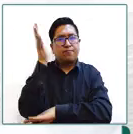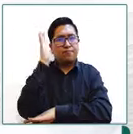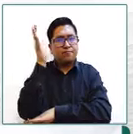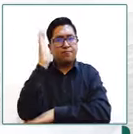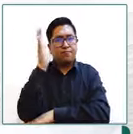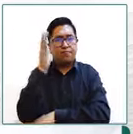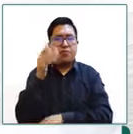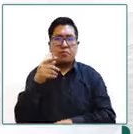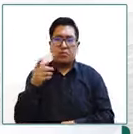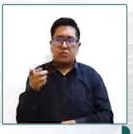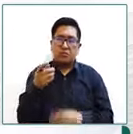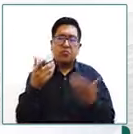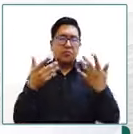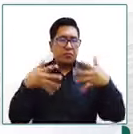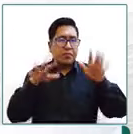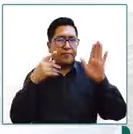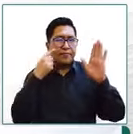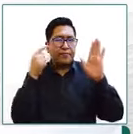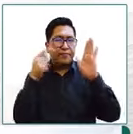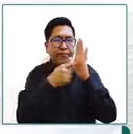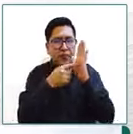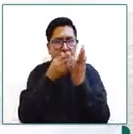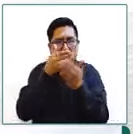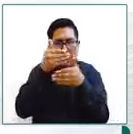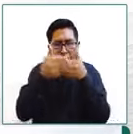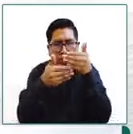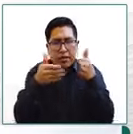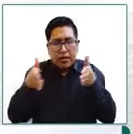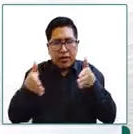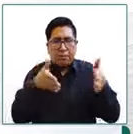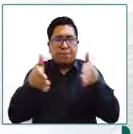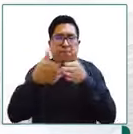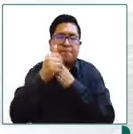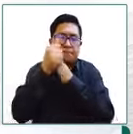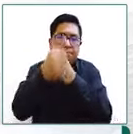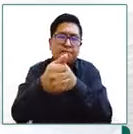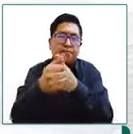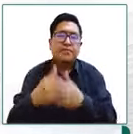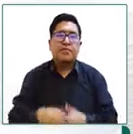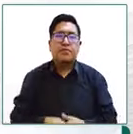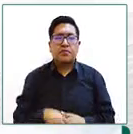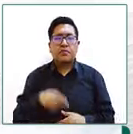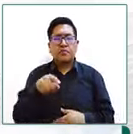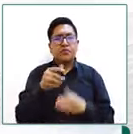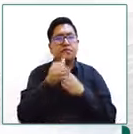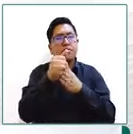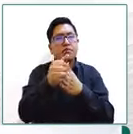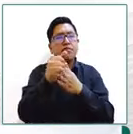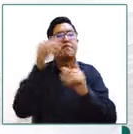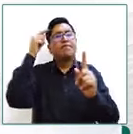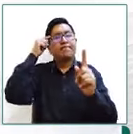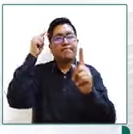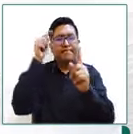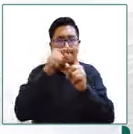la doctora Canaza una ruta ¿no? desintegración